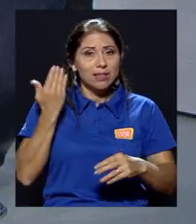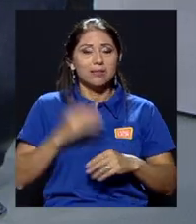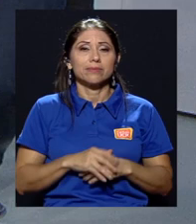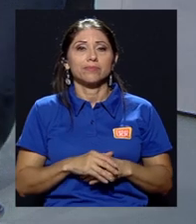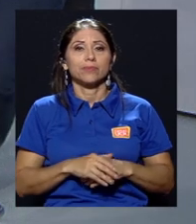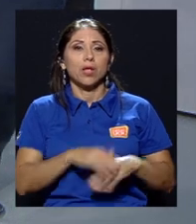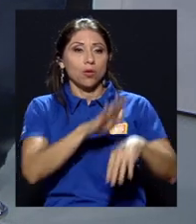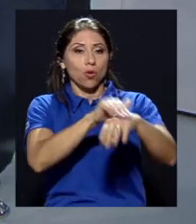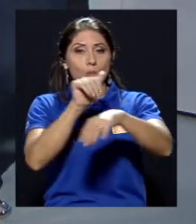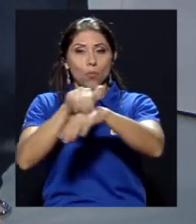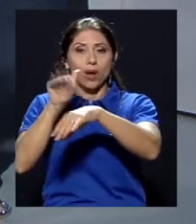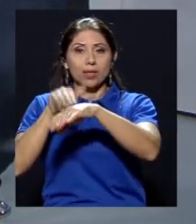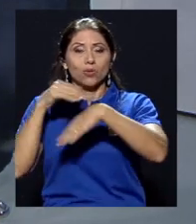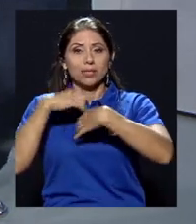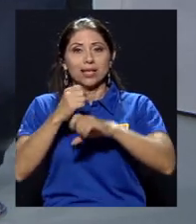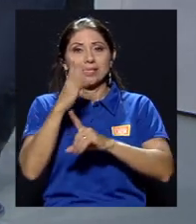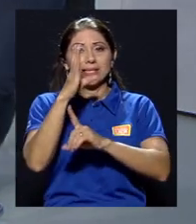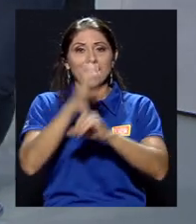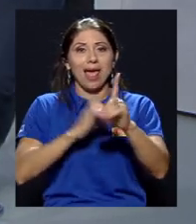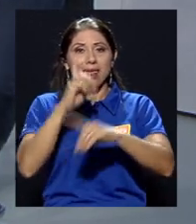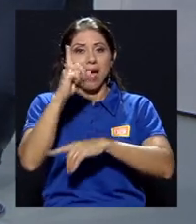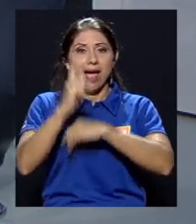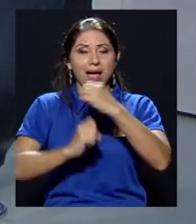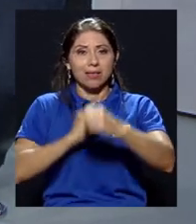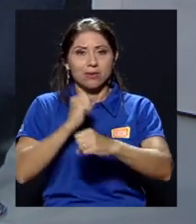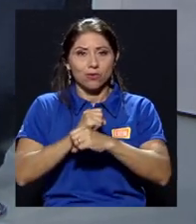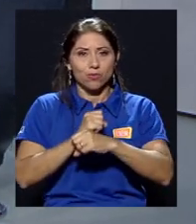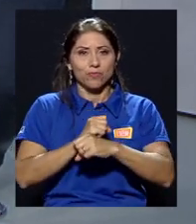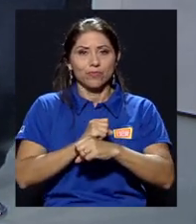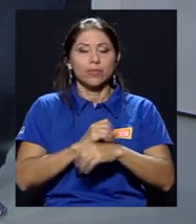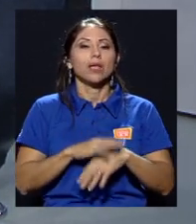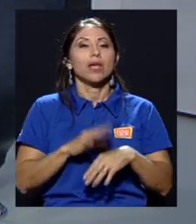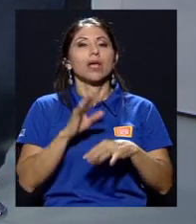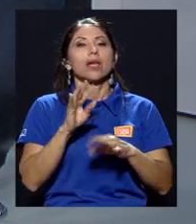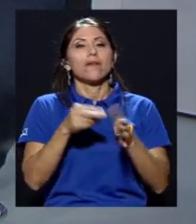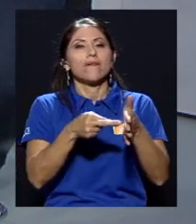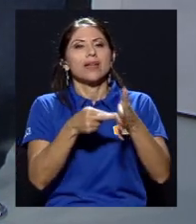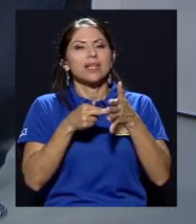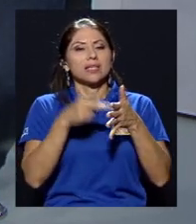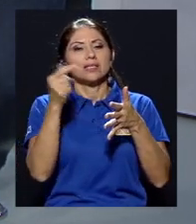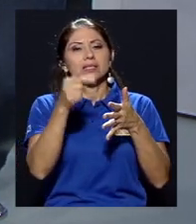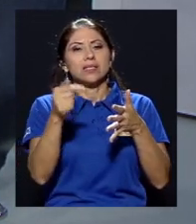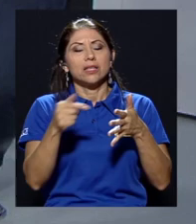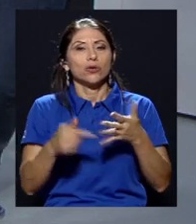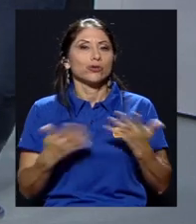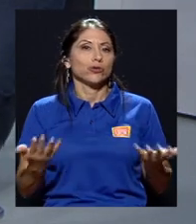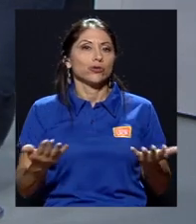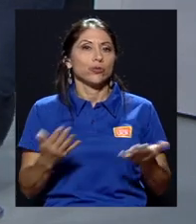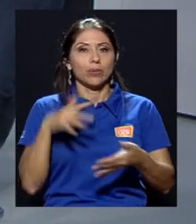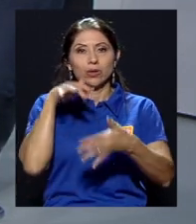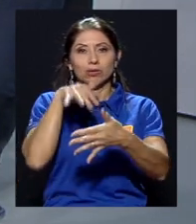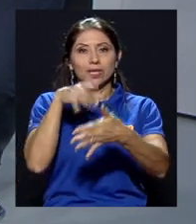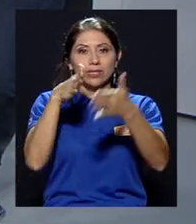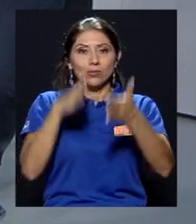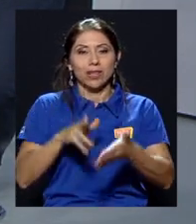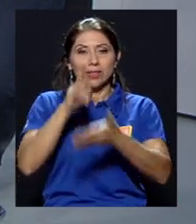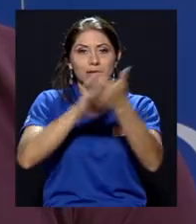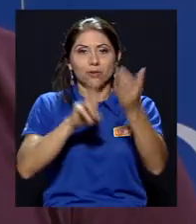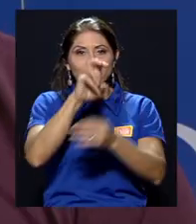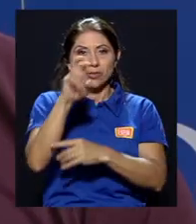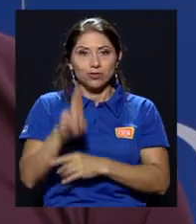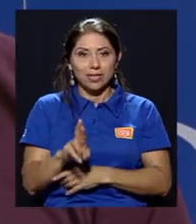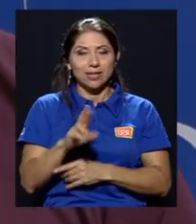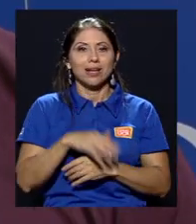la convocatoria es anual. Dentro de los tipos de requisitos se encuentra, bueno, ser estudiante de la Universidad de Costa Rica.